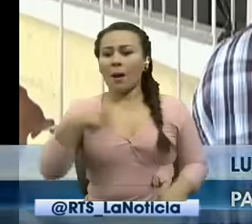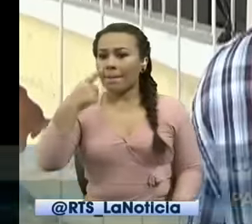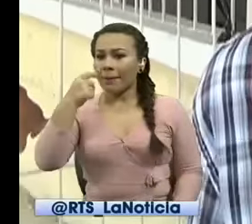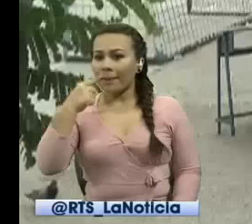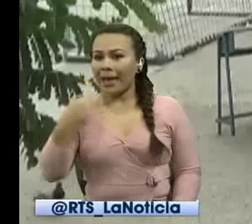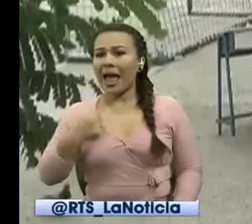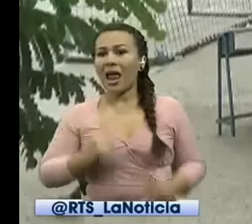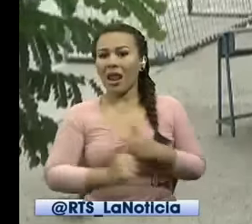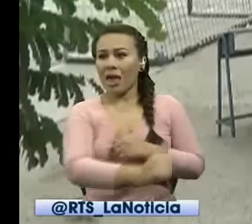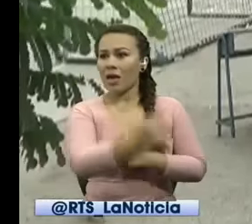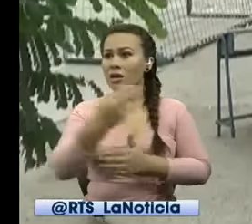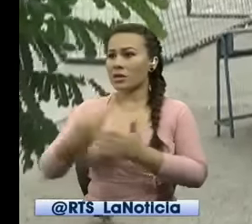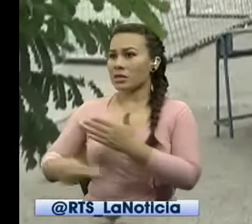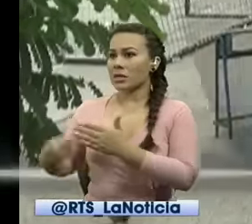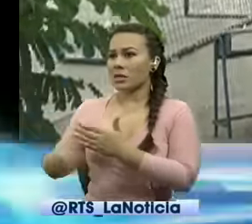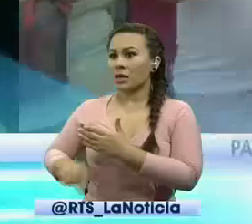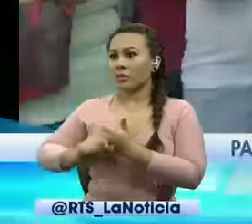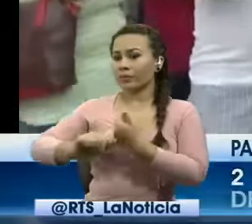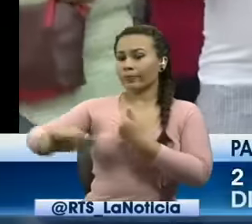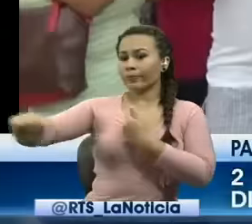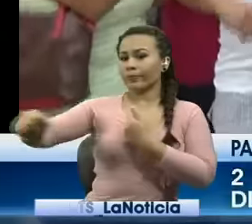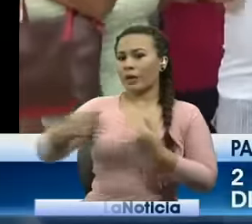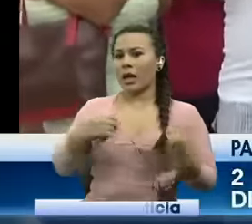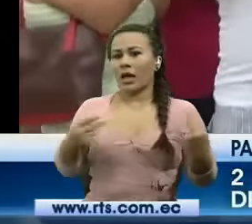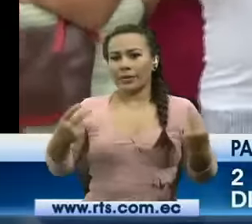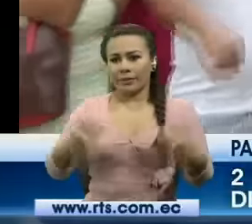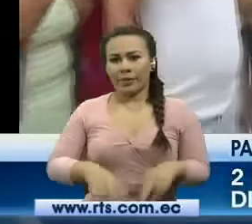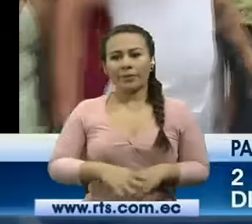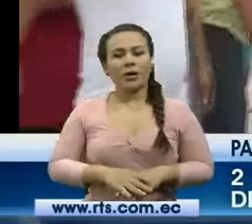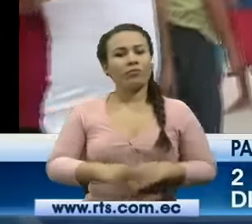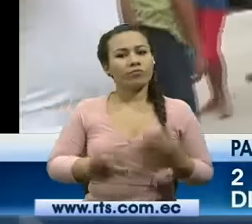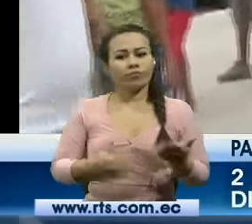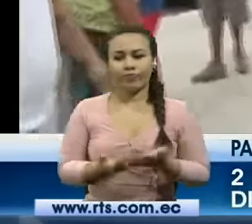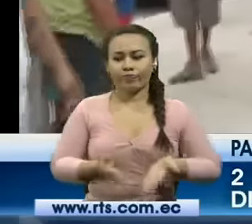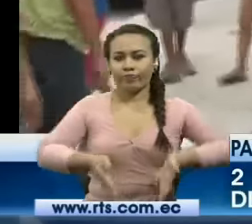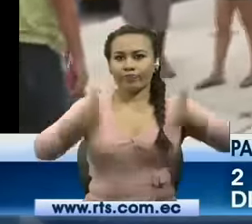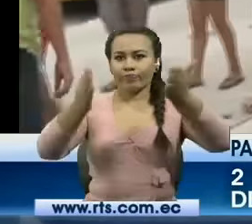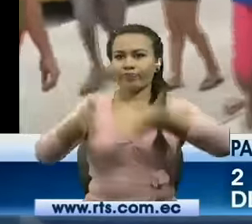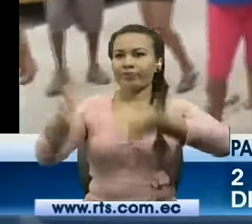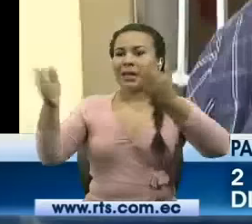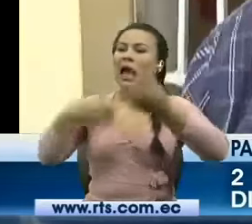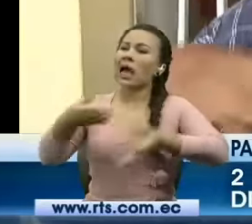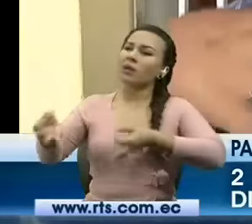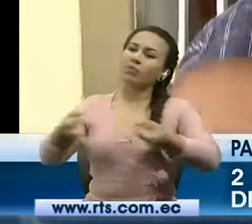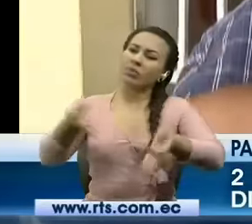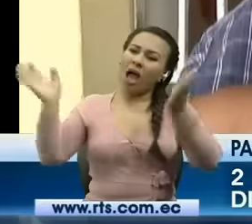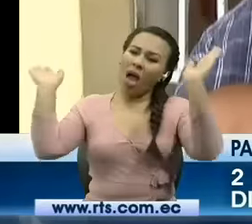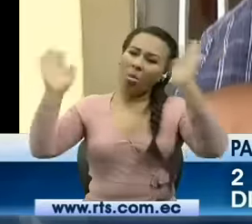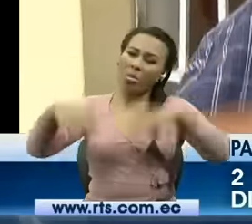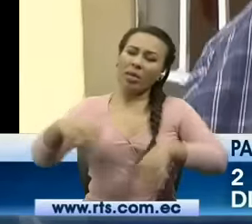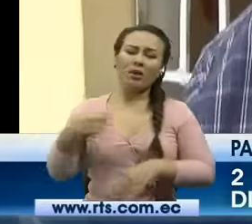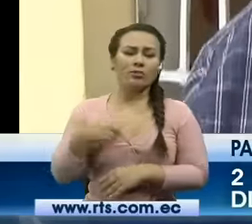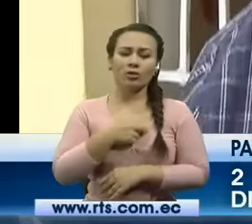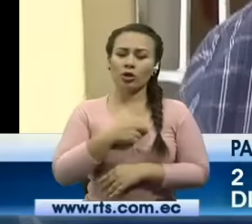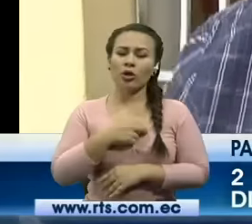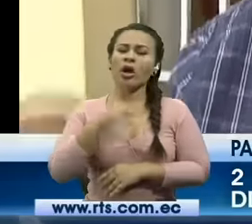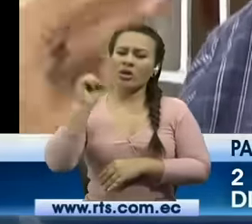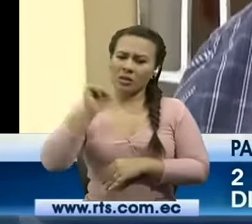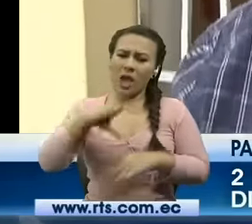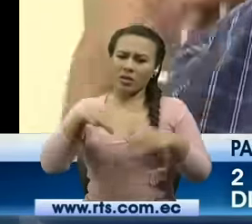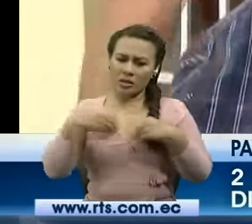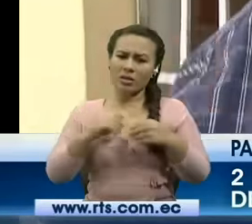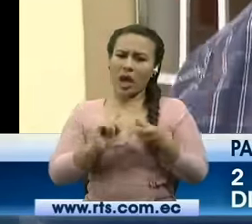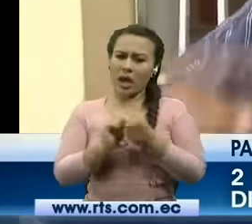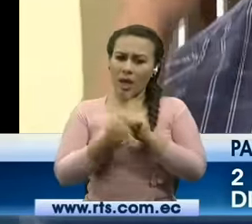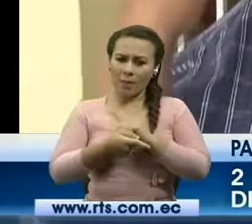para los niños aseguran las afectaciones que dejó el terremoto y su infraestructura son superables y piden explicaciones nosotros no nos oponemos a lo